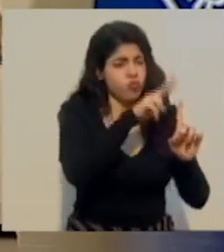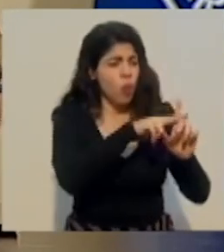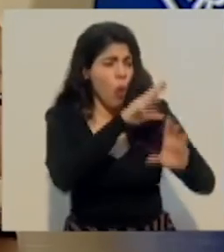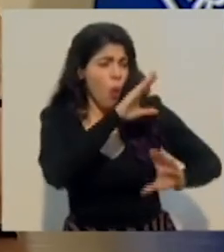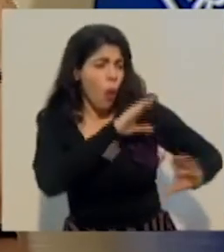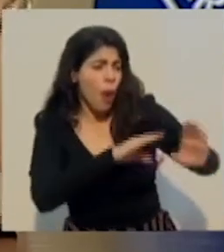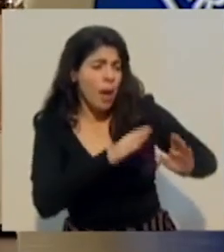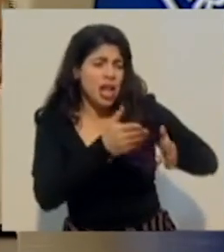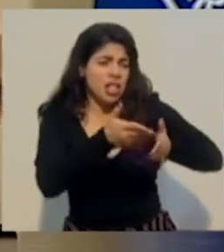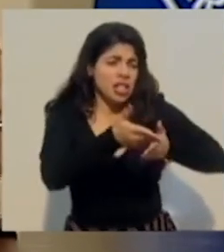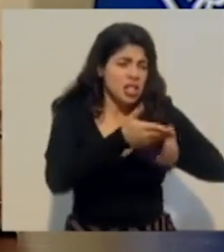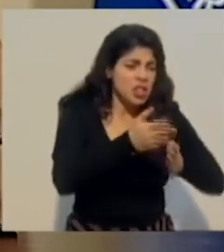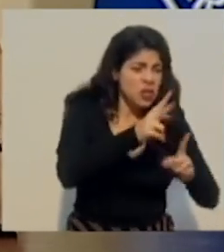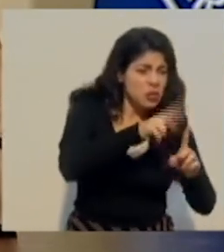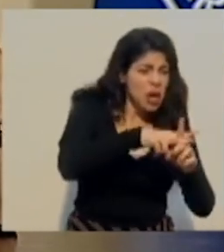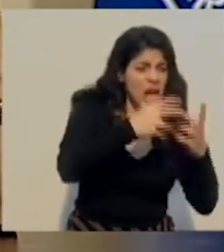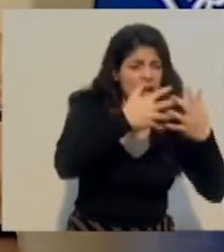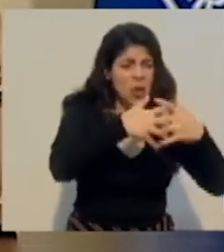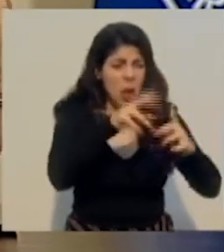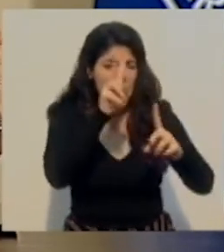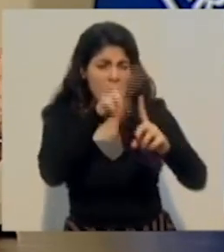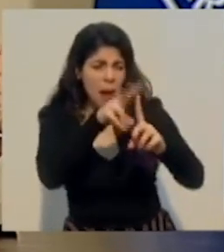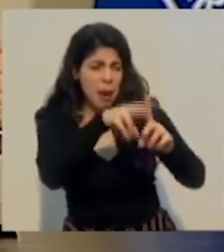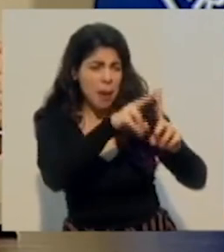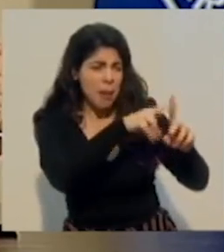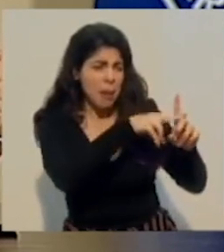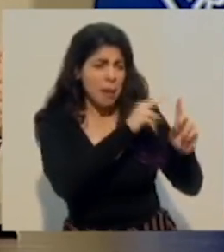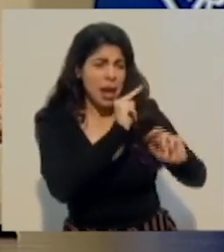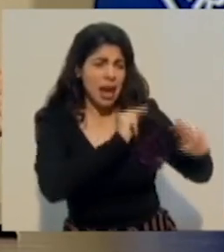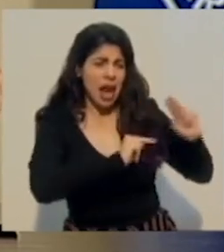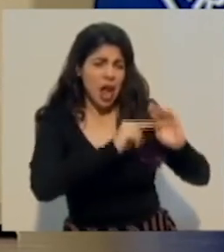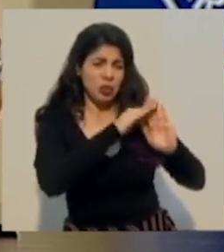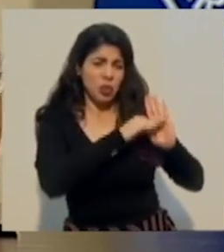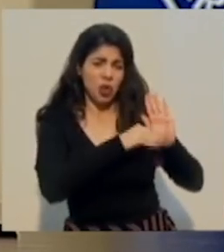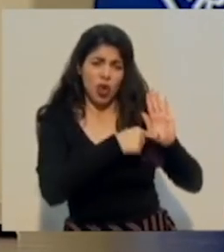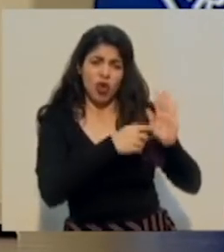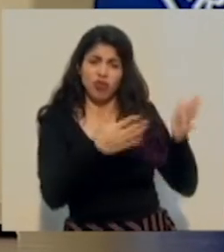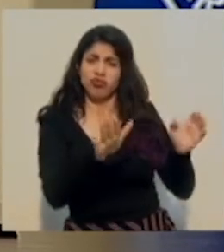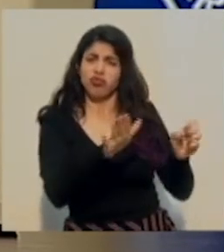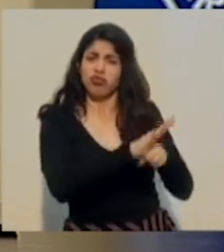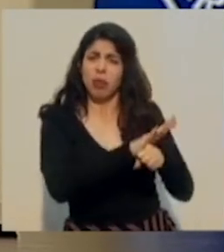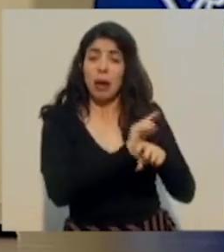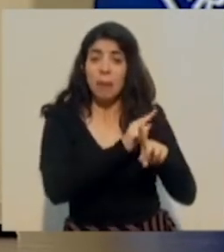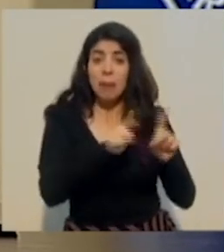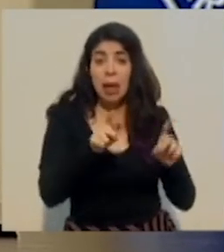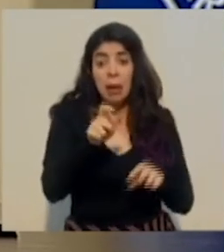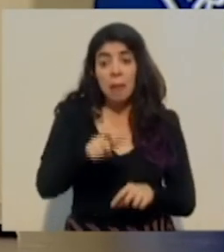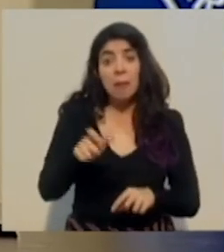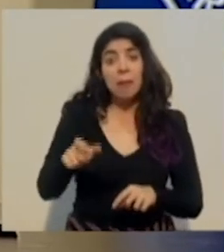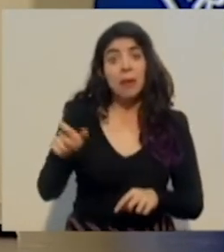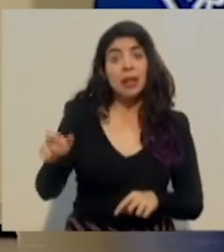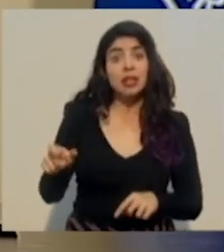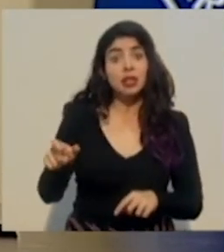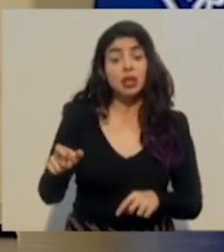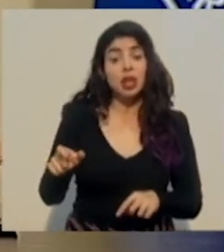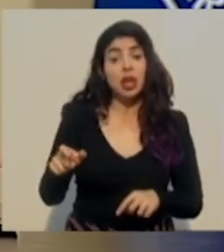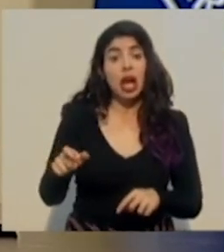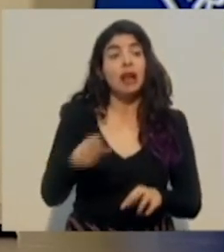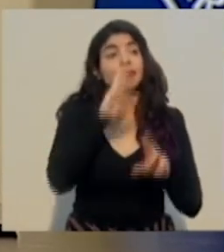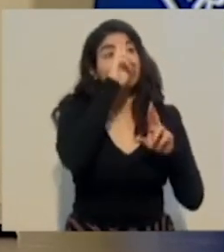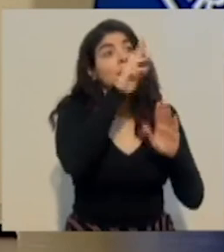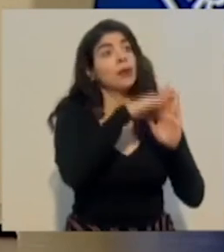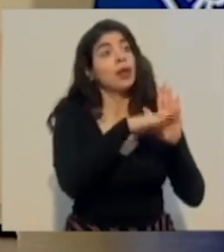industria y en todo este tipo de negocios y las personas ahí guardan un protocolo, pero cuando salen del local